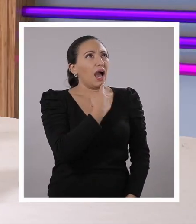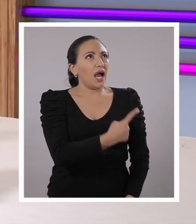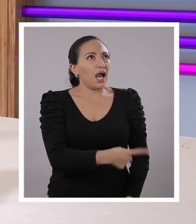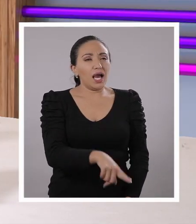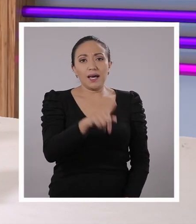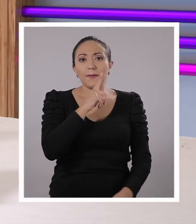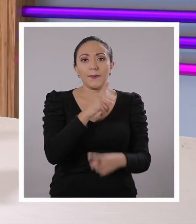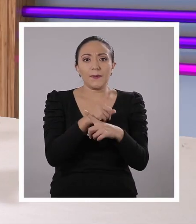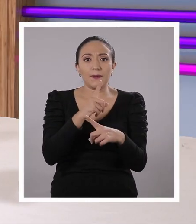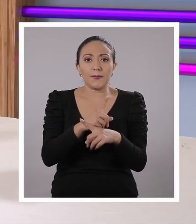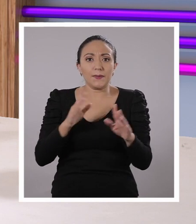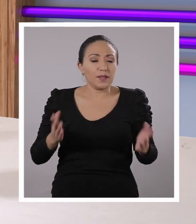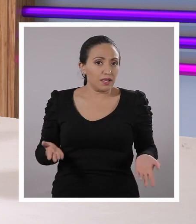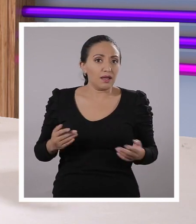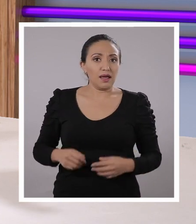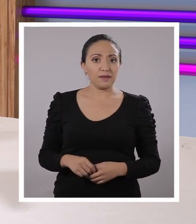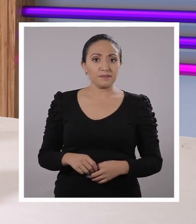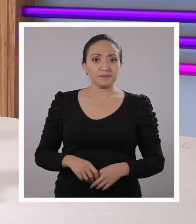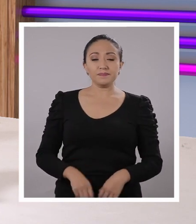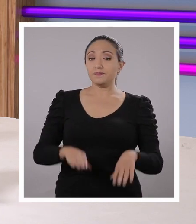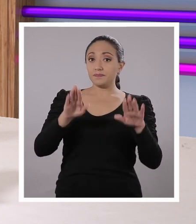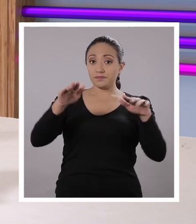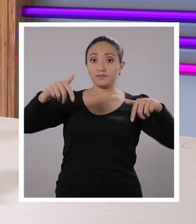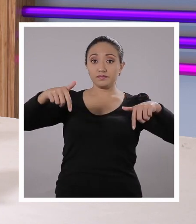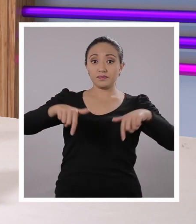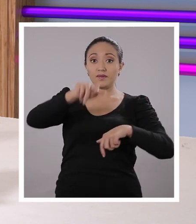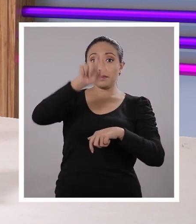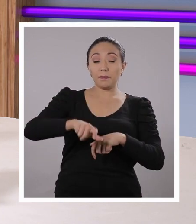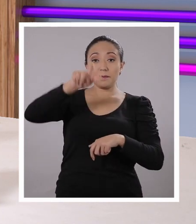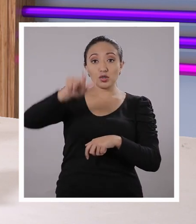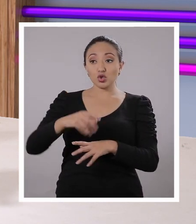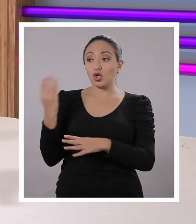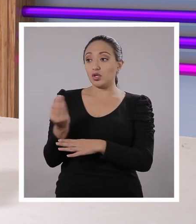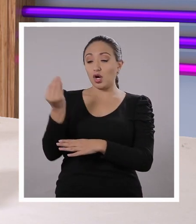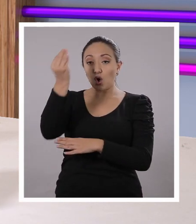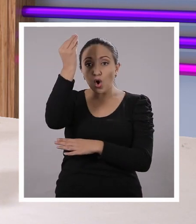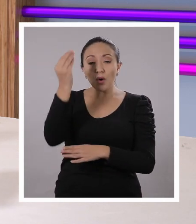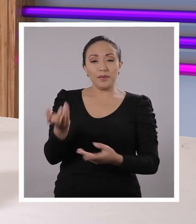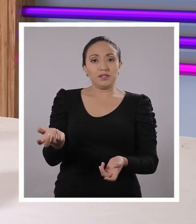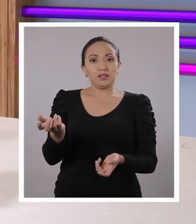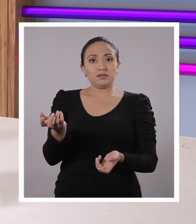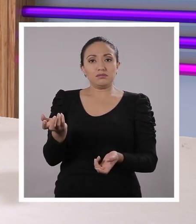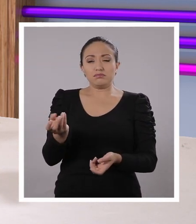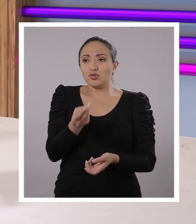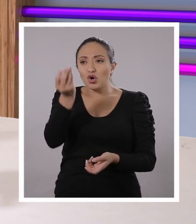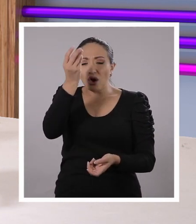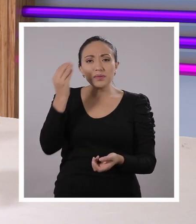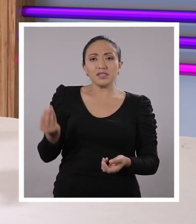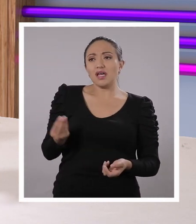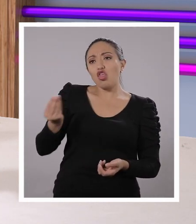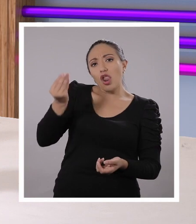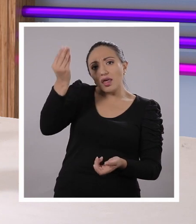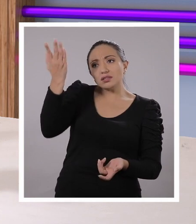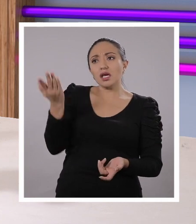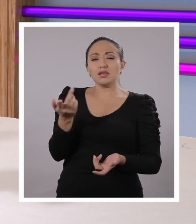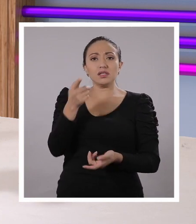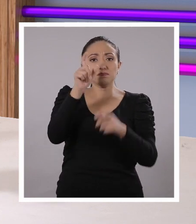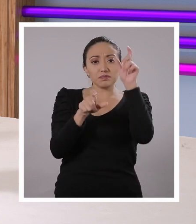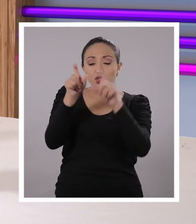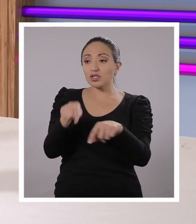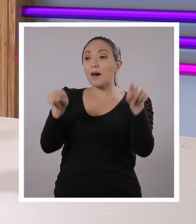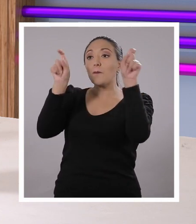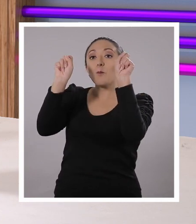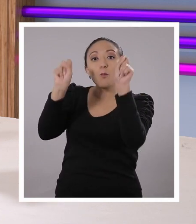escuchándote Webster porque el planteamiento es de este, chicos y chicas, personas, jóvenes, adolescentes, seres